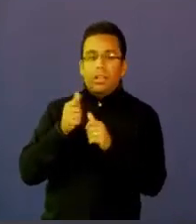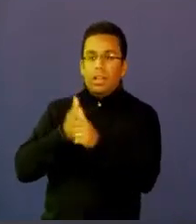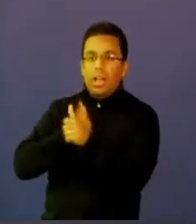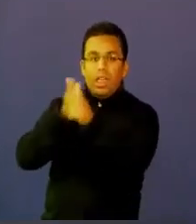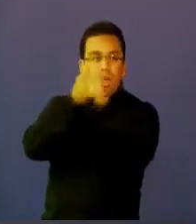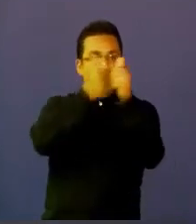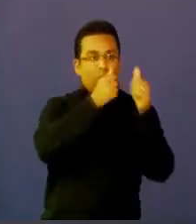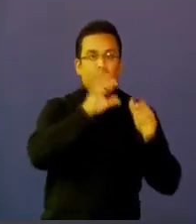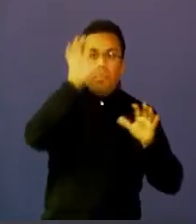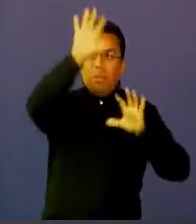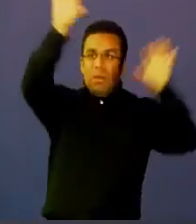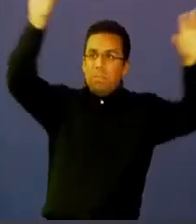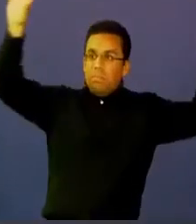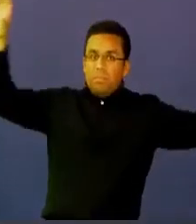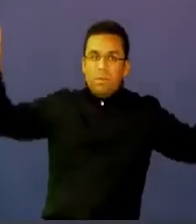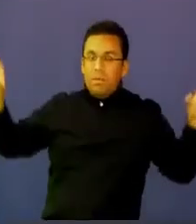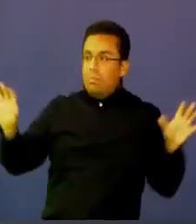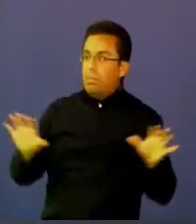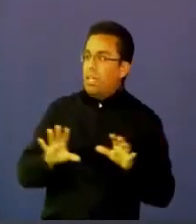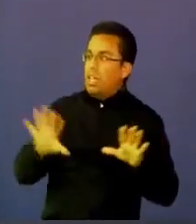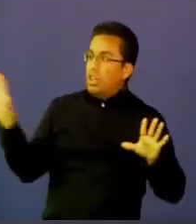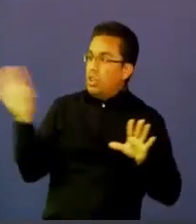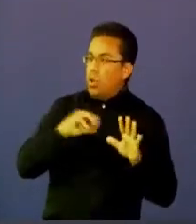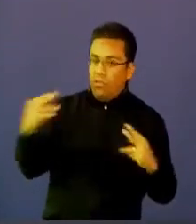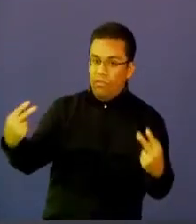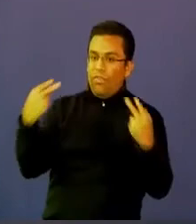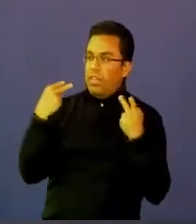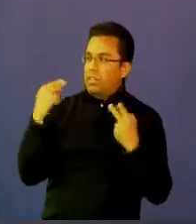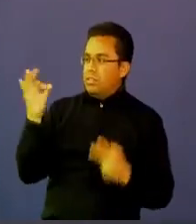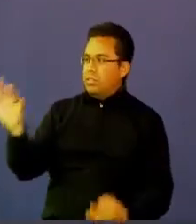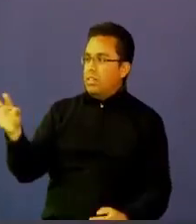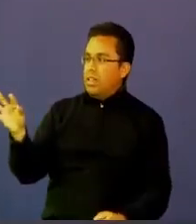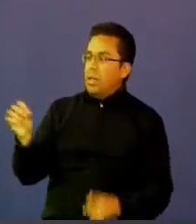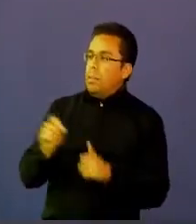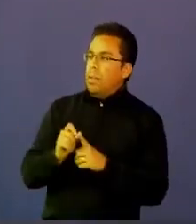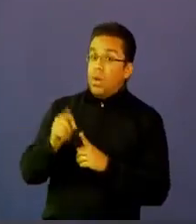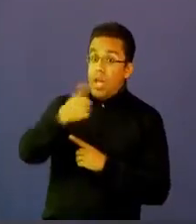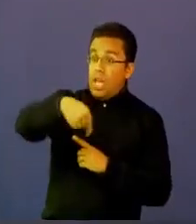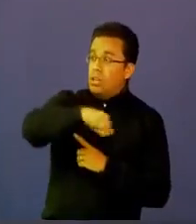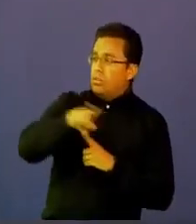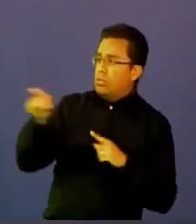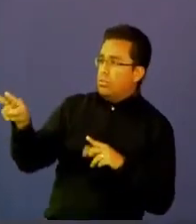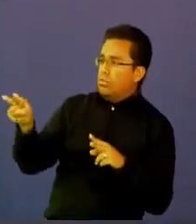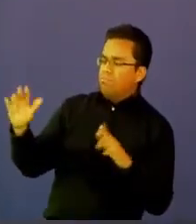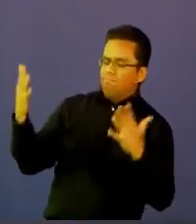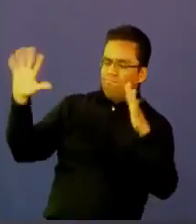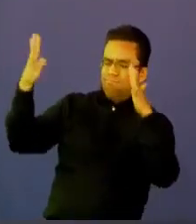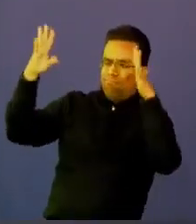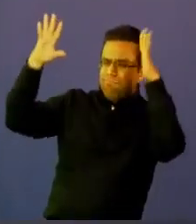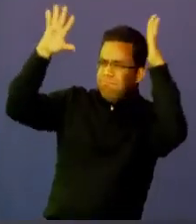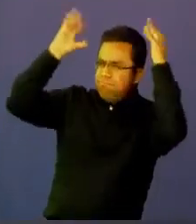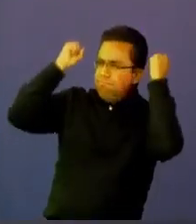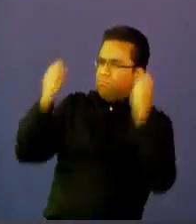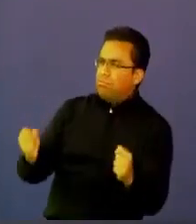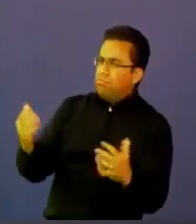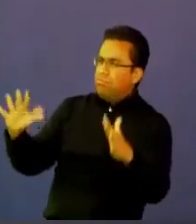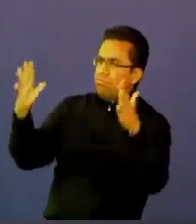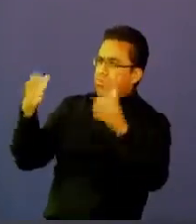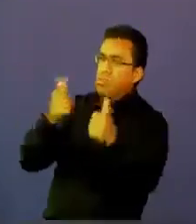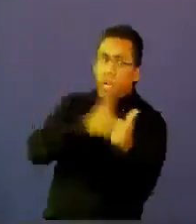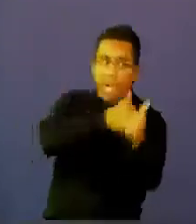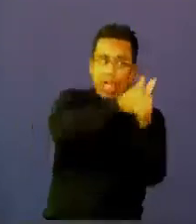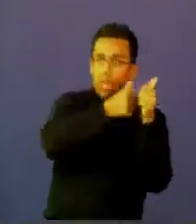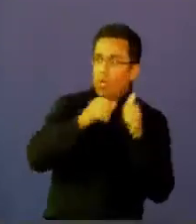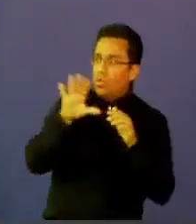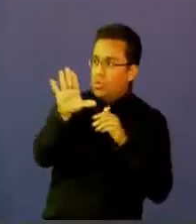salones que nos están viendo en todo el país pero estoy seguro que les están enviando un fuerte aplauso en este momento cada uno